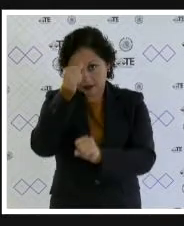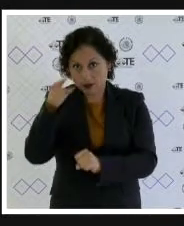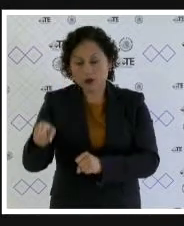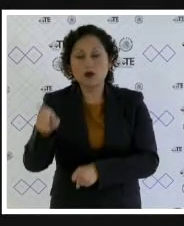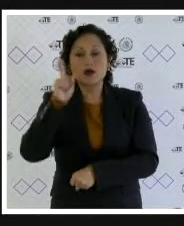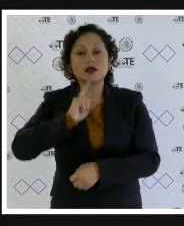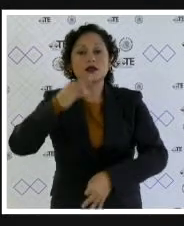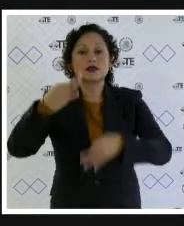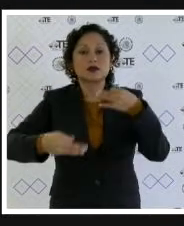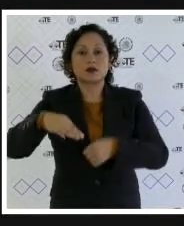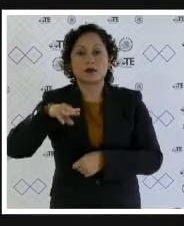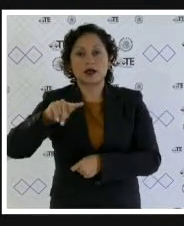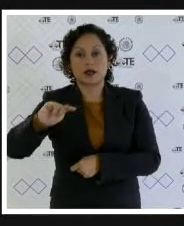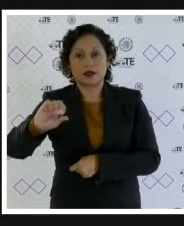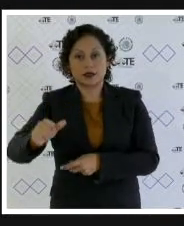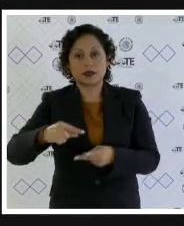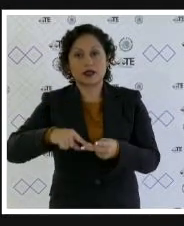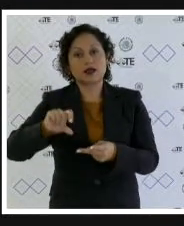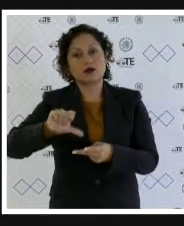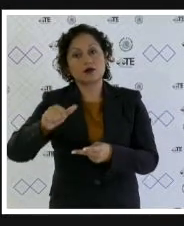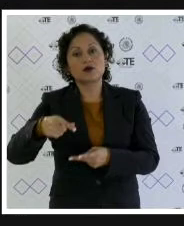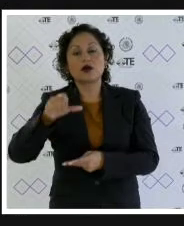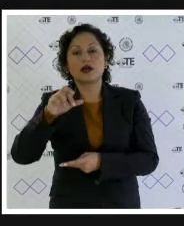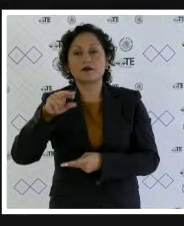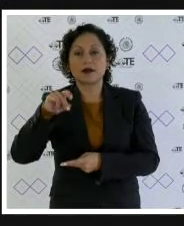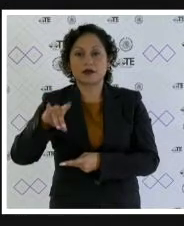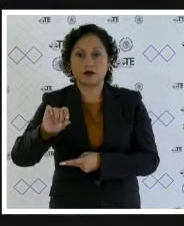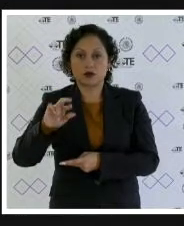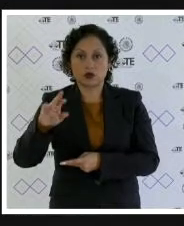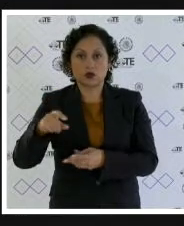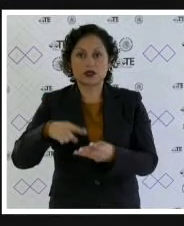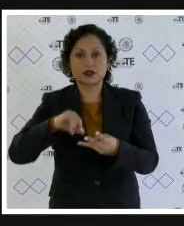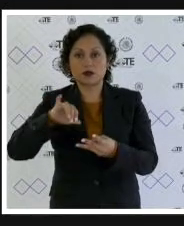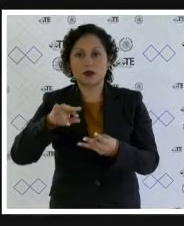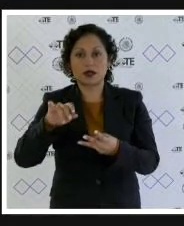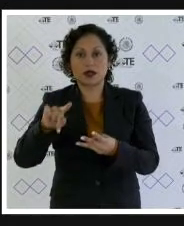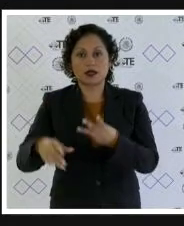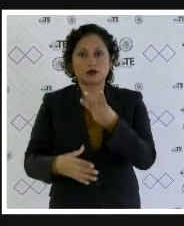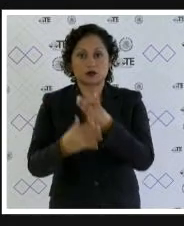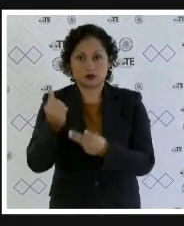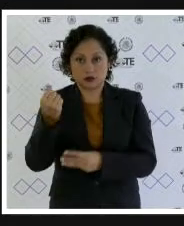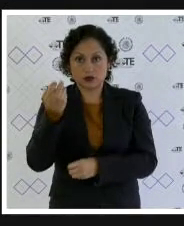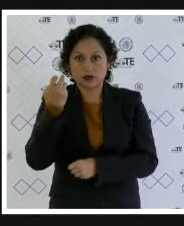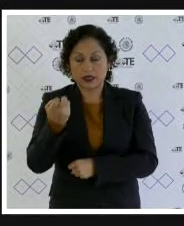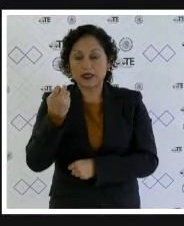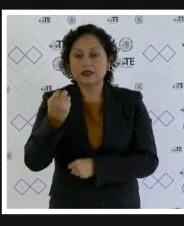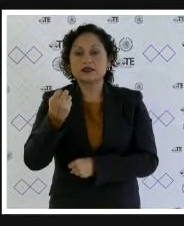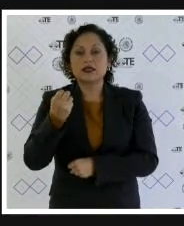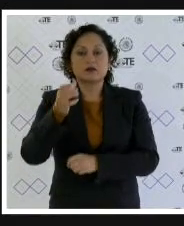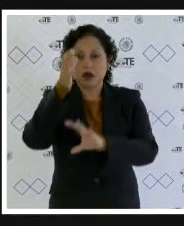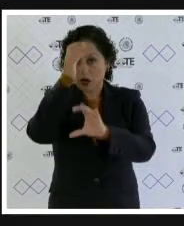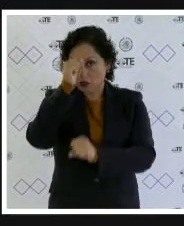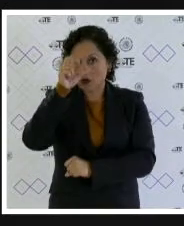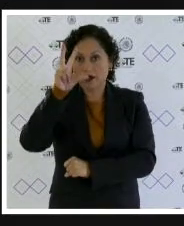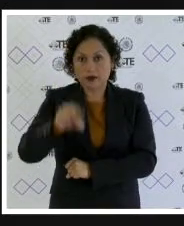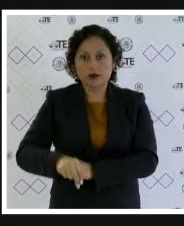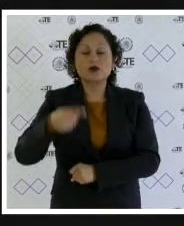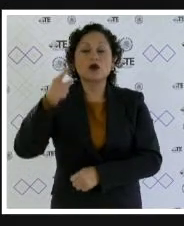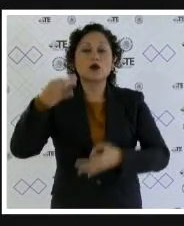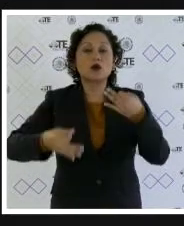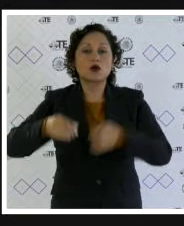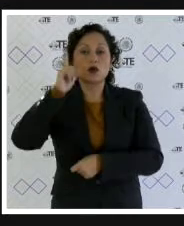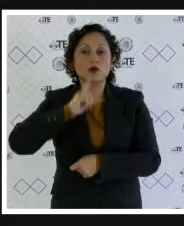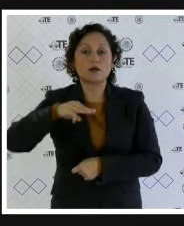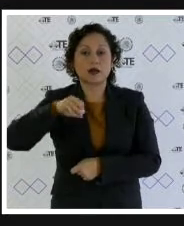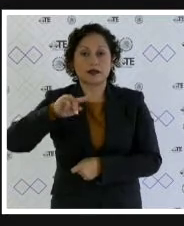Marta Alejandra Chávez Camarena así como los colegiados Armando Hernández y Juan Carlos Sánchez León con los votos en contra de la magistrada Marta Leticia